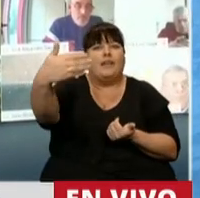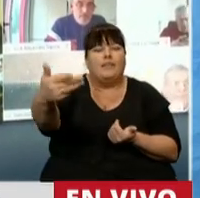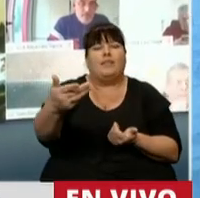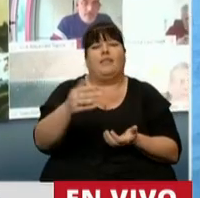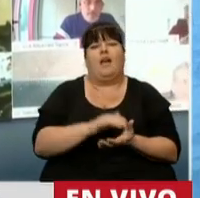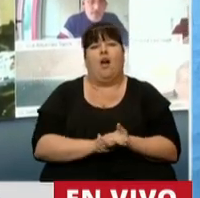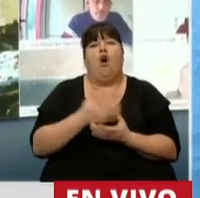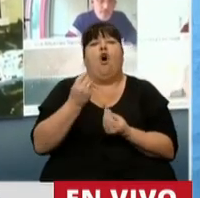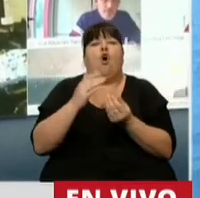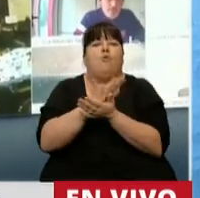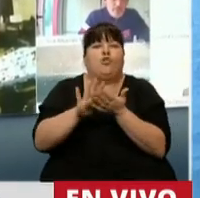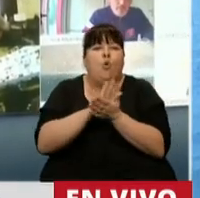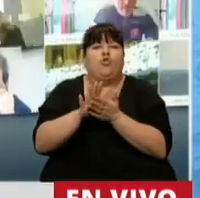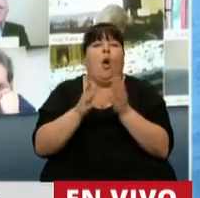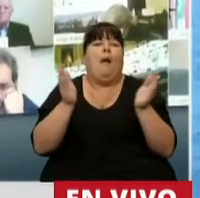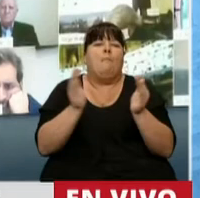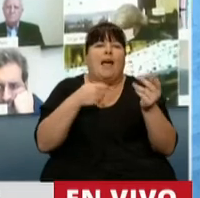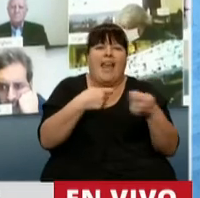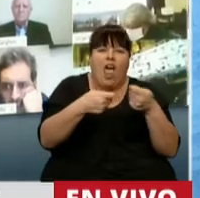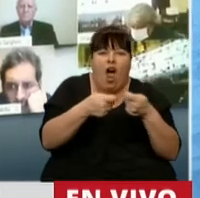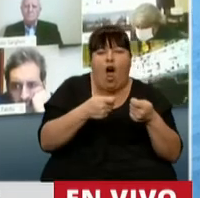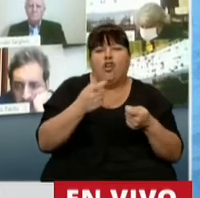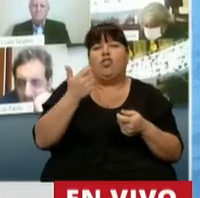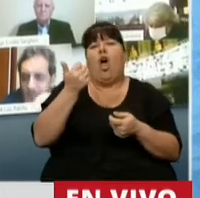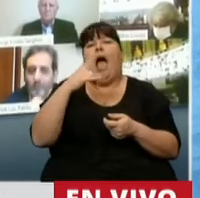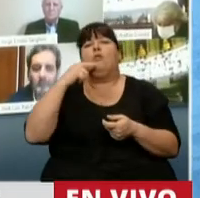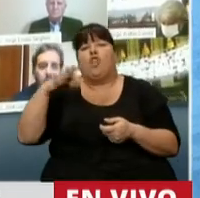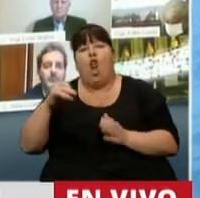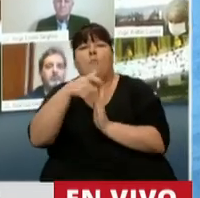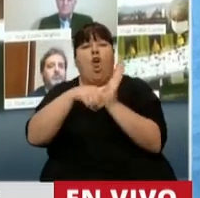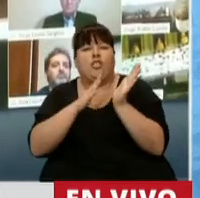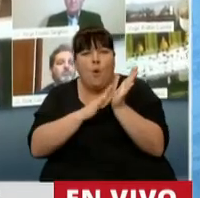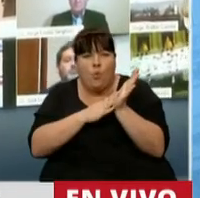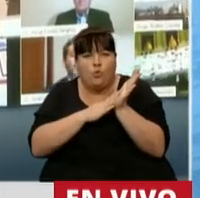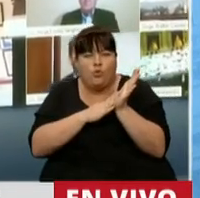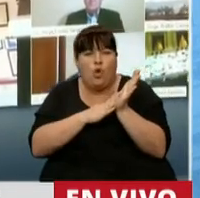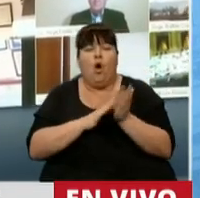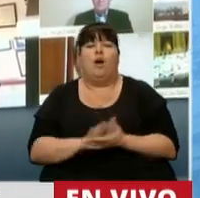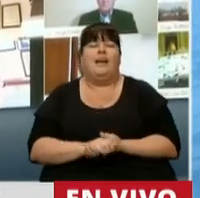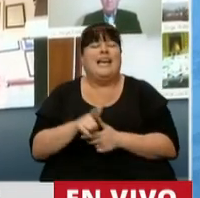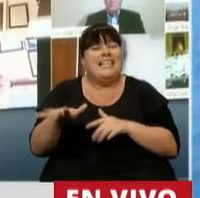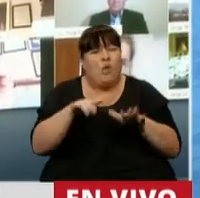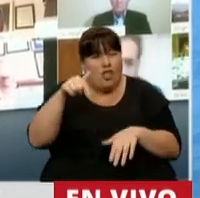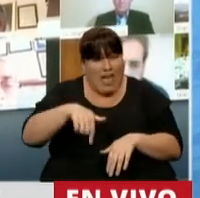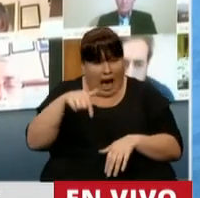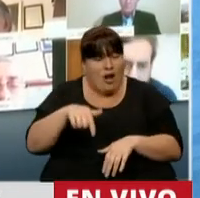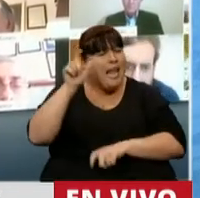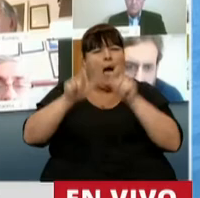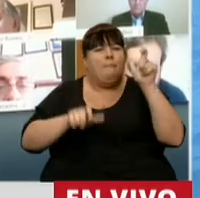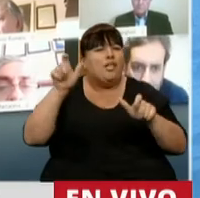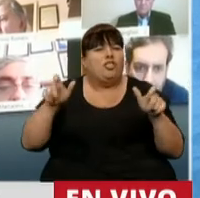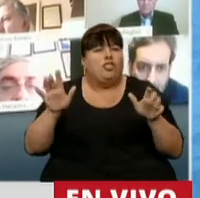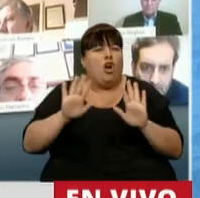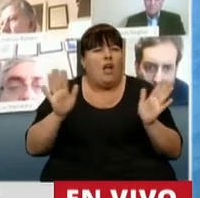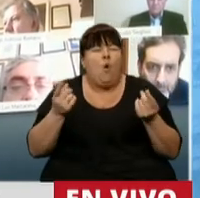o una salida a los pequeños comerciantes, autónomos, monotributistas, mire, con la situación actual la gente no